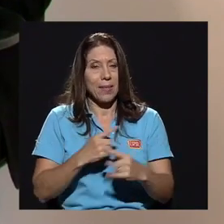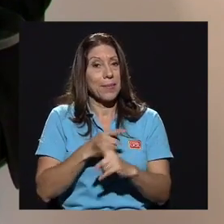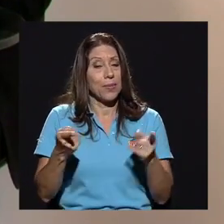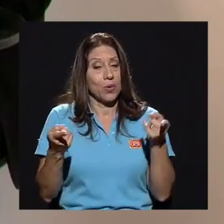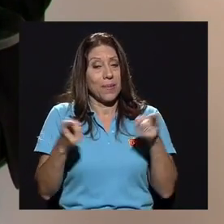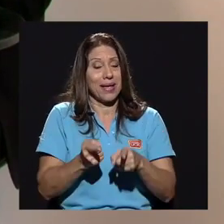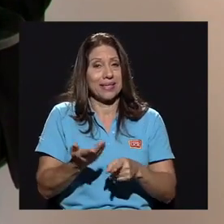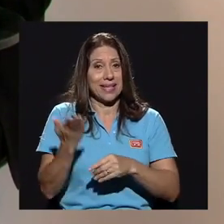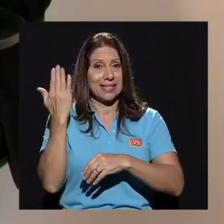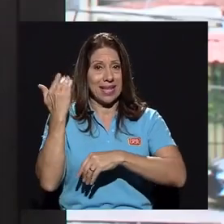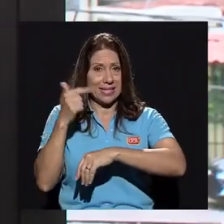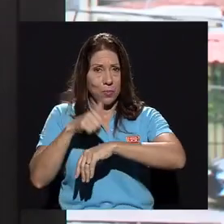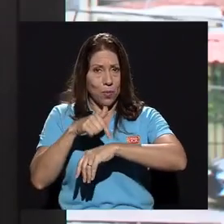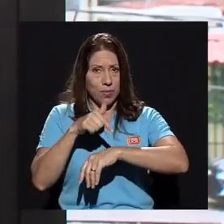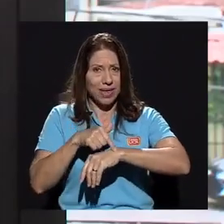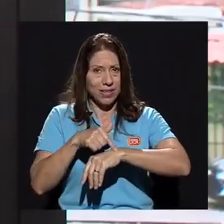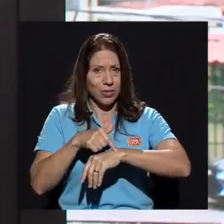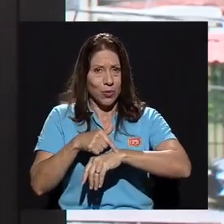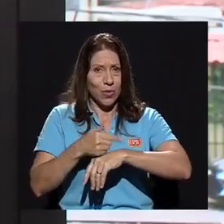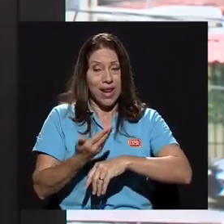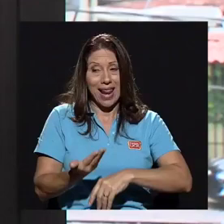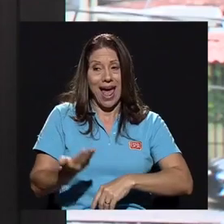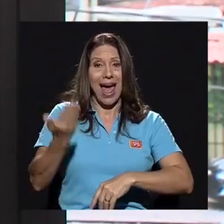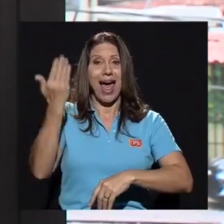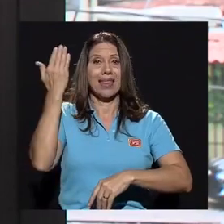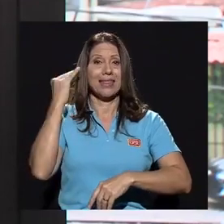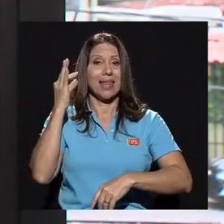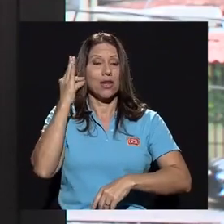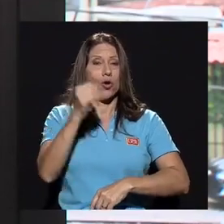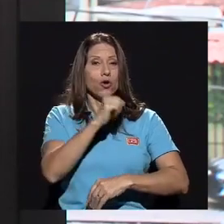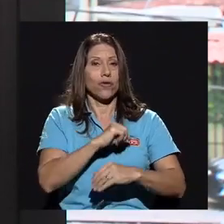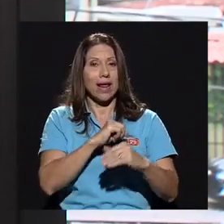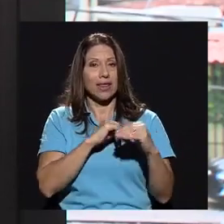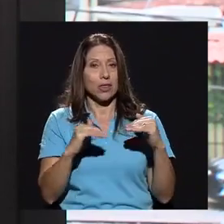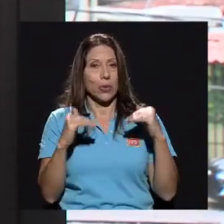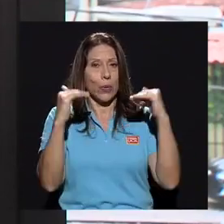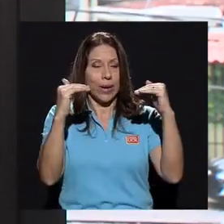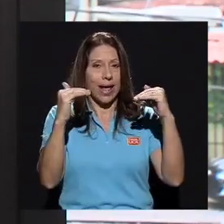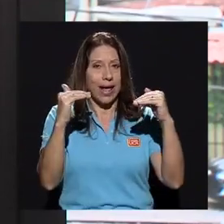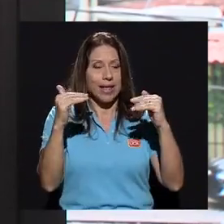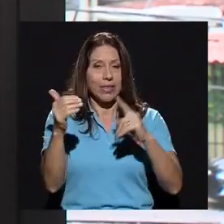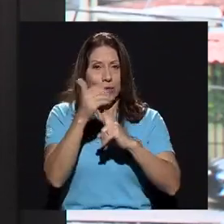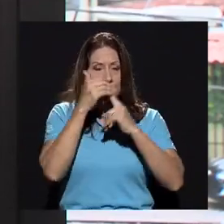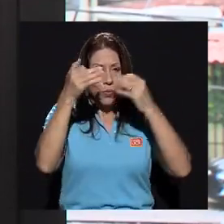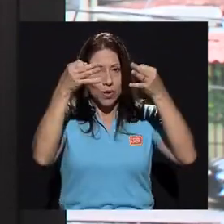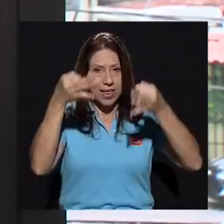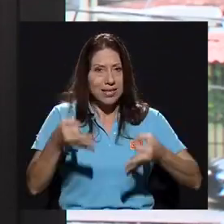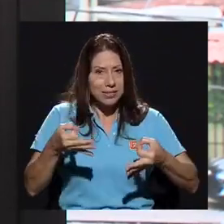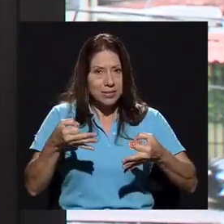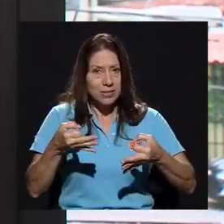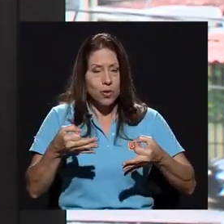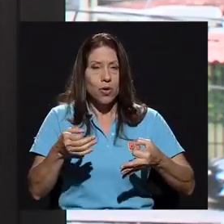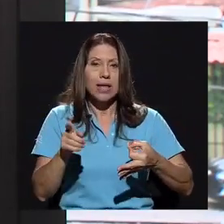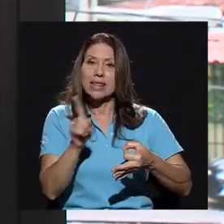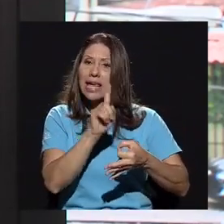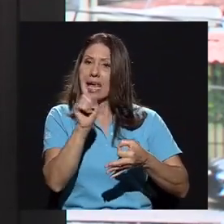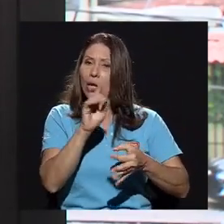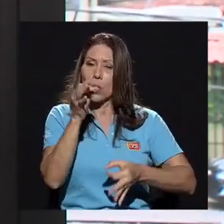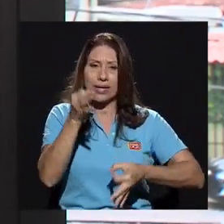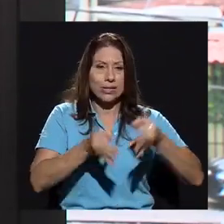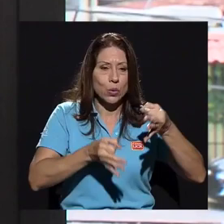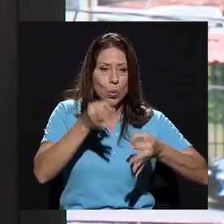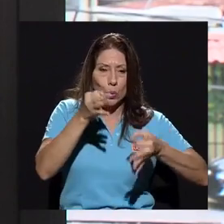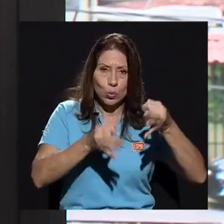pasa es que en ese momento, la anterior rectora tomó la decisión de que no era justo